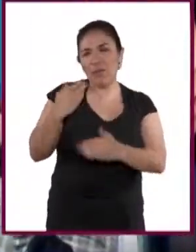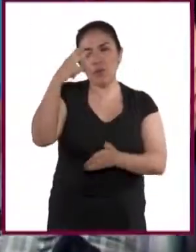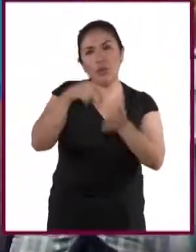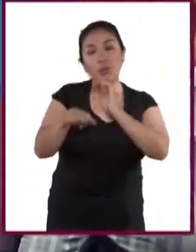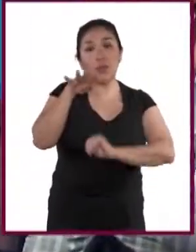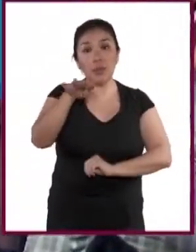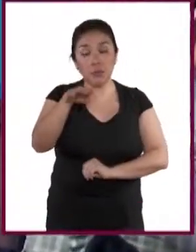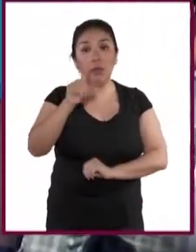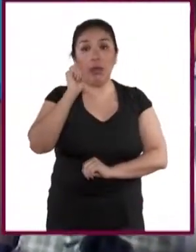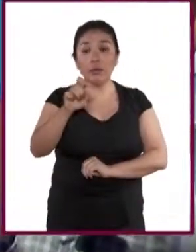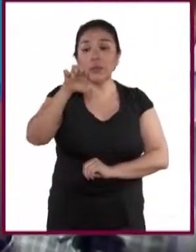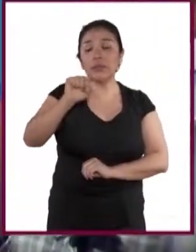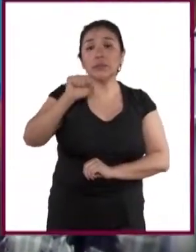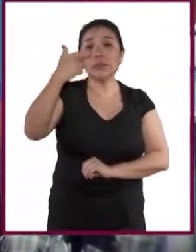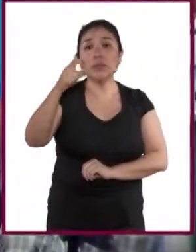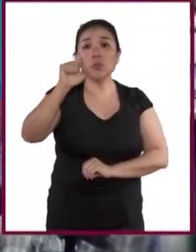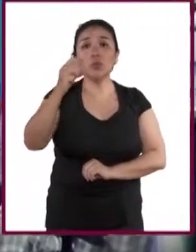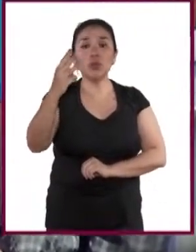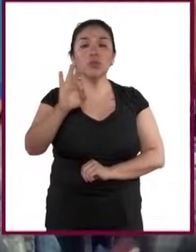We'll be right back.